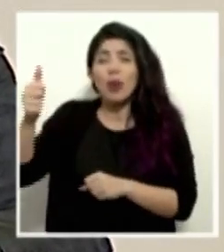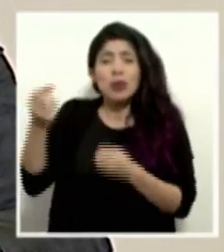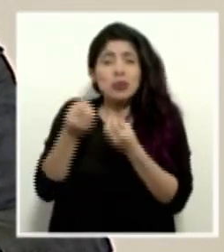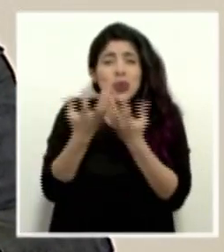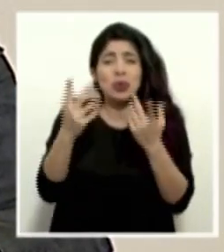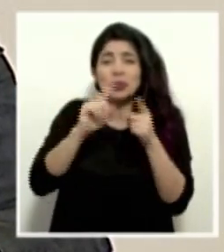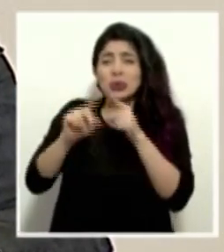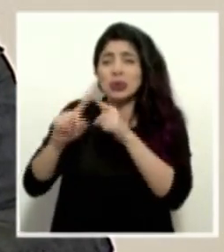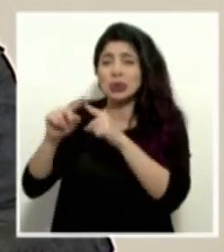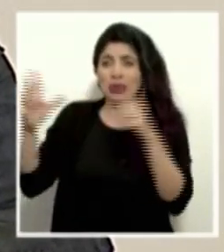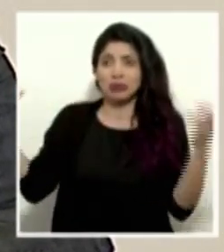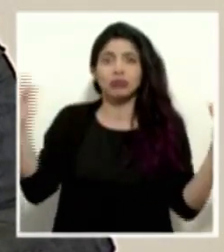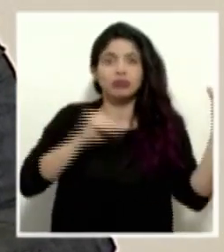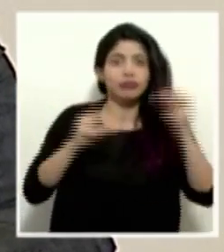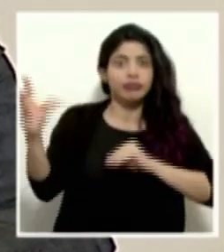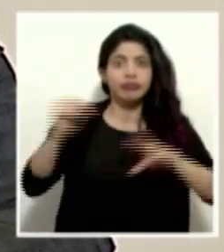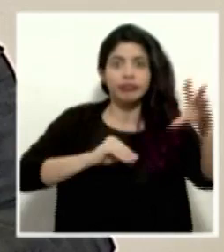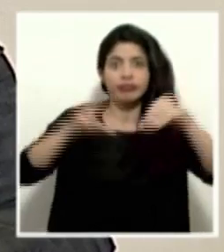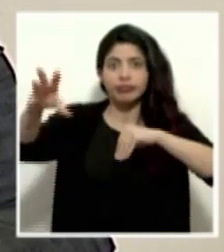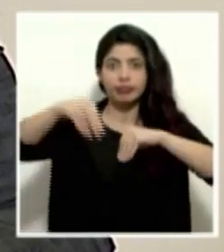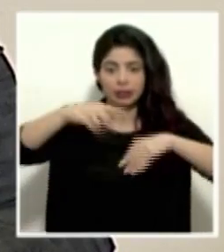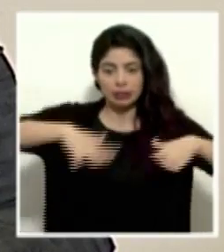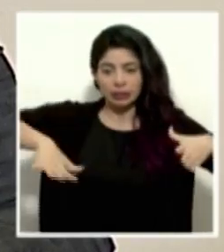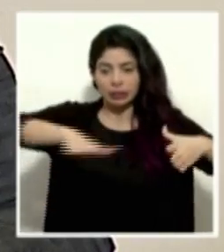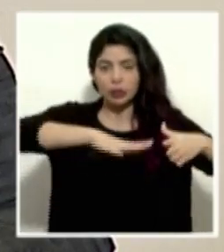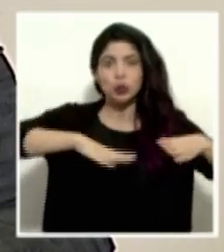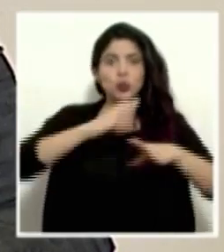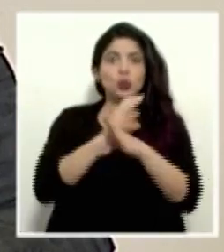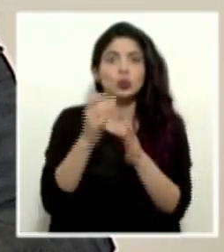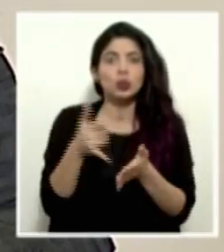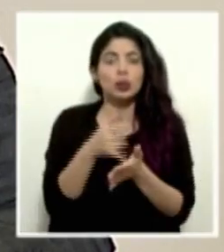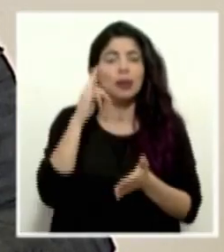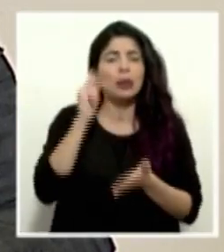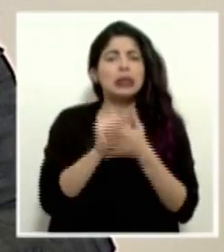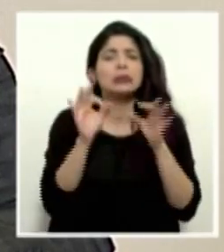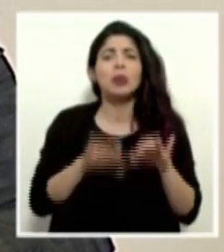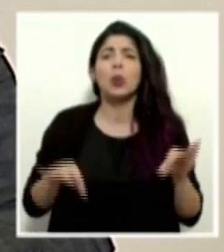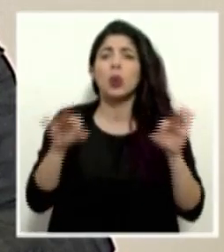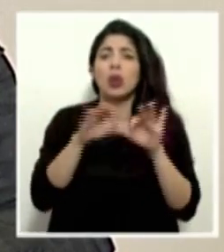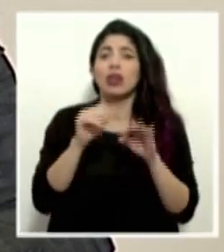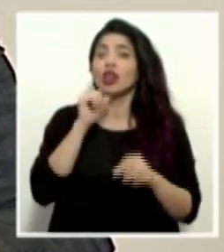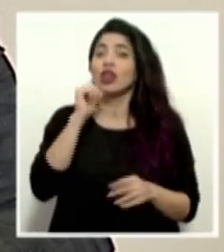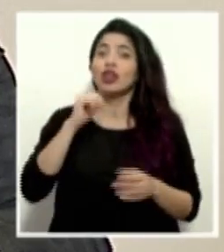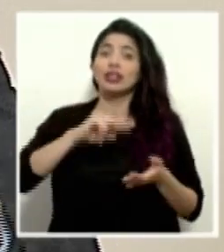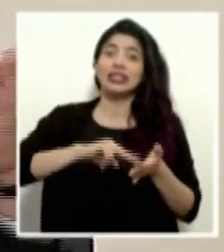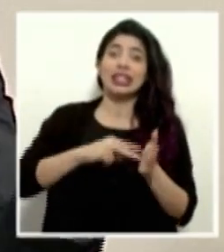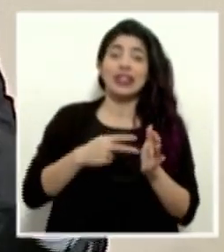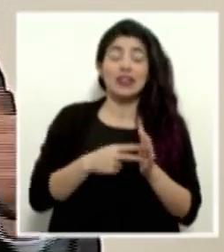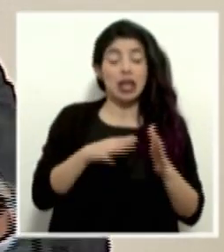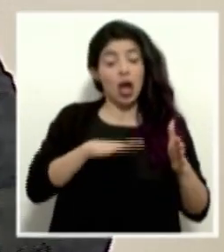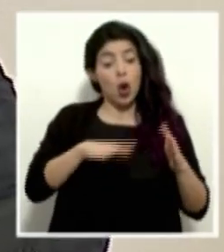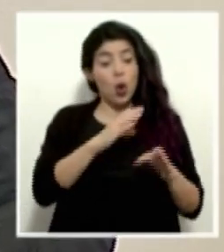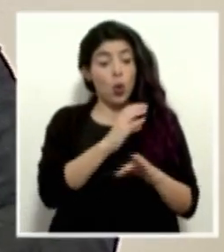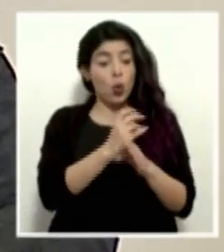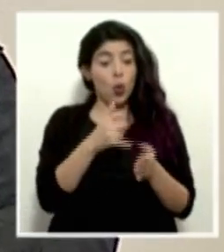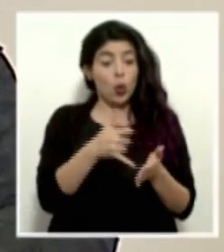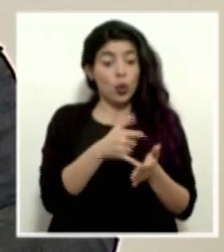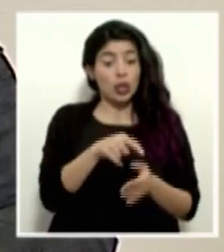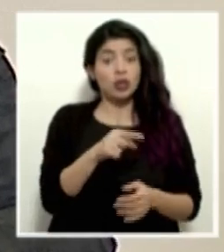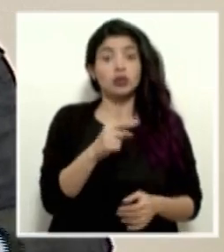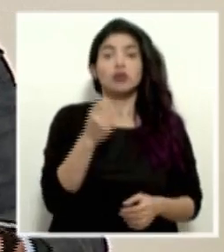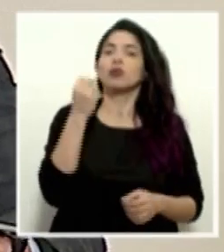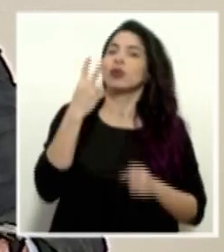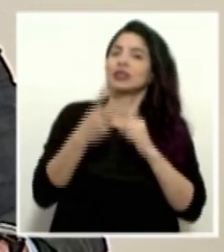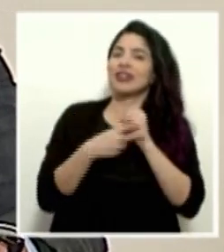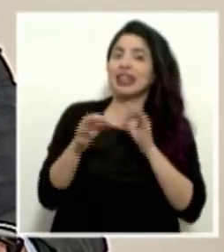todo eso lo atienden las unidades de cuidados intensivos. Por eso es importante, porque no es que están exclusivas, como lo ha dicho el doctor Macaya